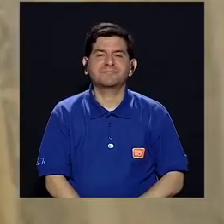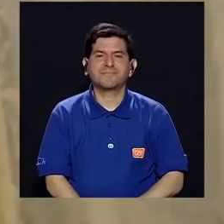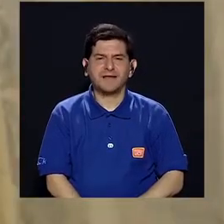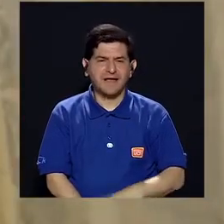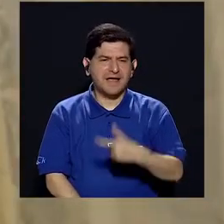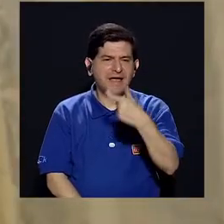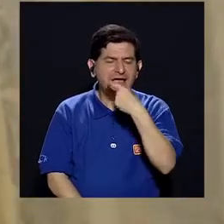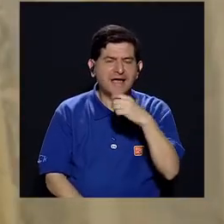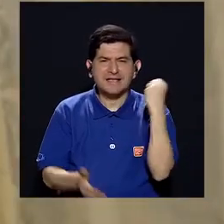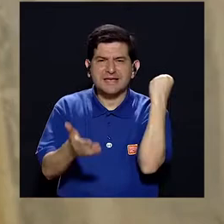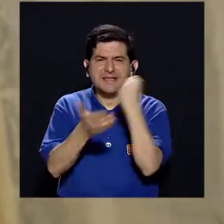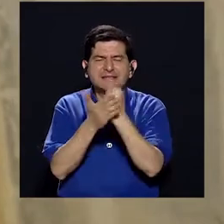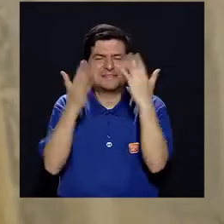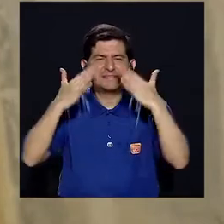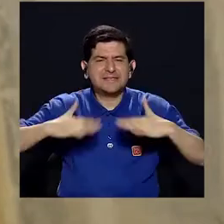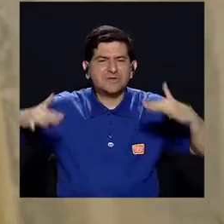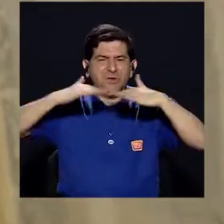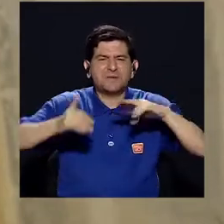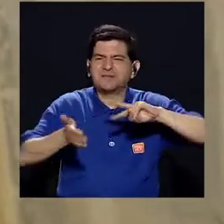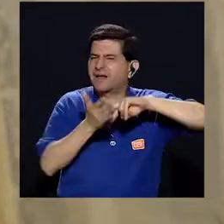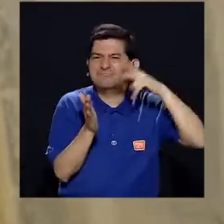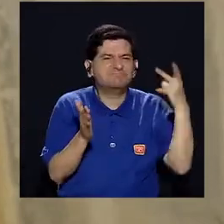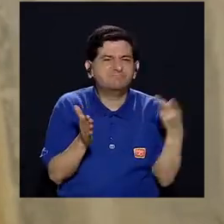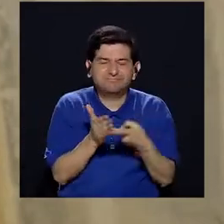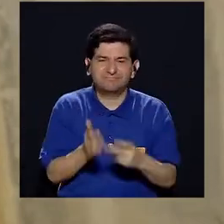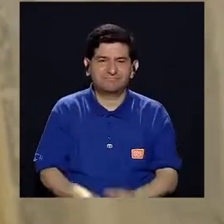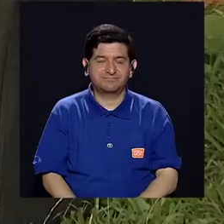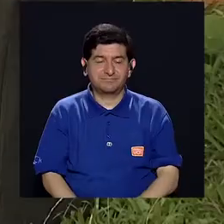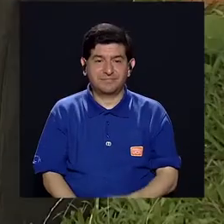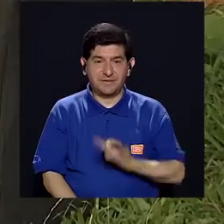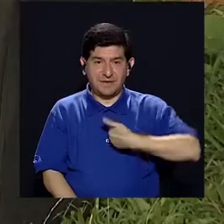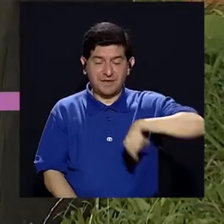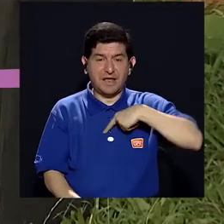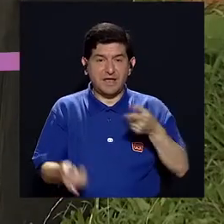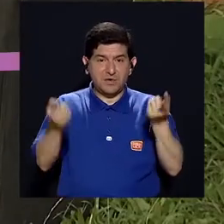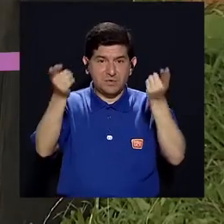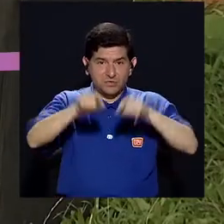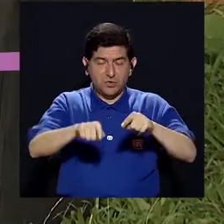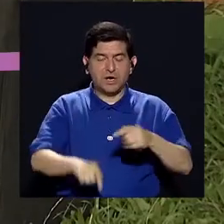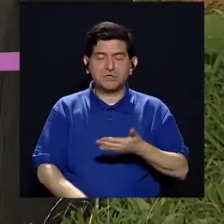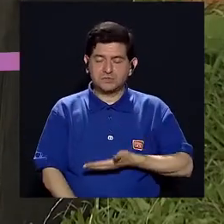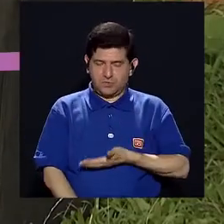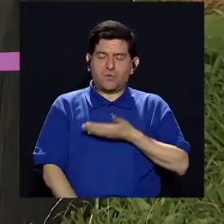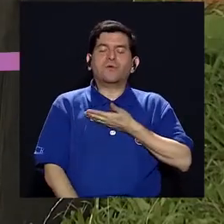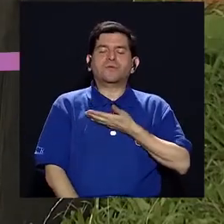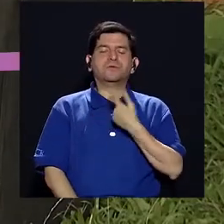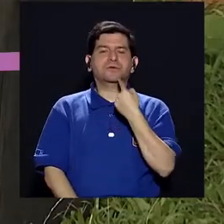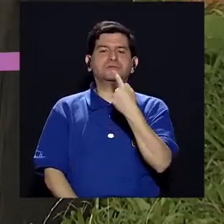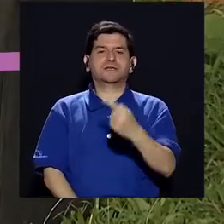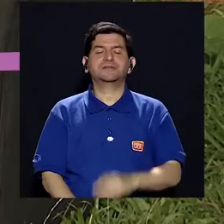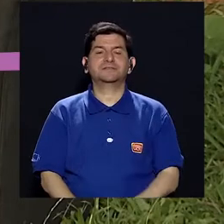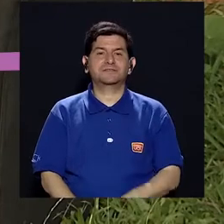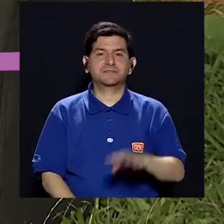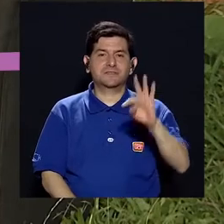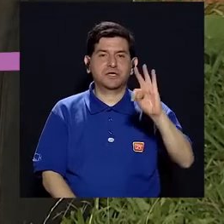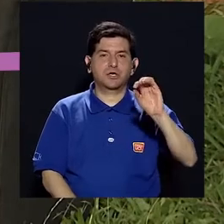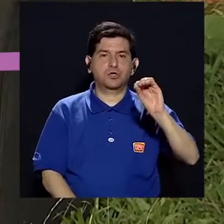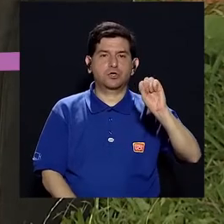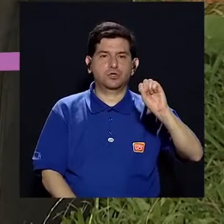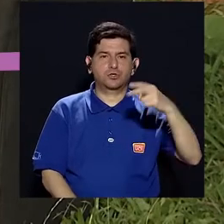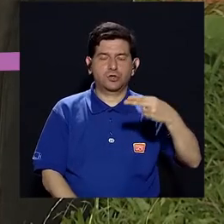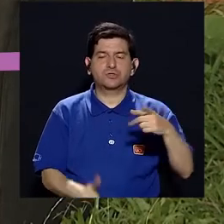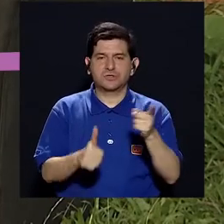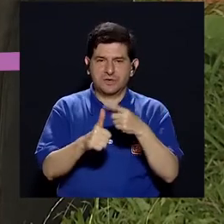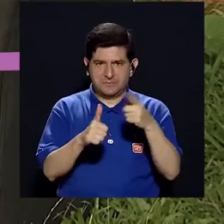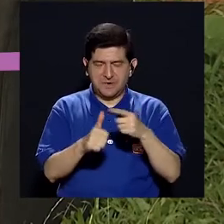¿Qué son galletas con sello ambiental? Bueno, en nuestro caso, yo la verdad estoy muy orgullosa de decir que Tosh es la